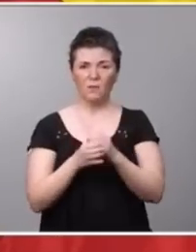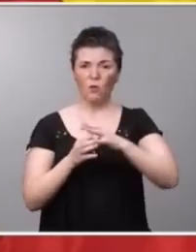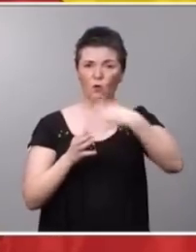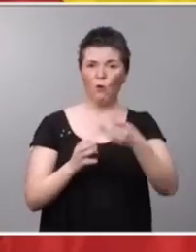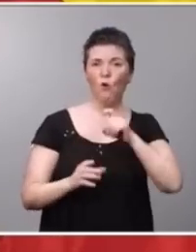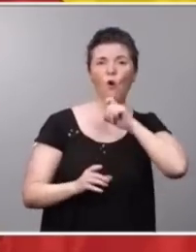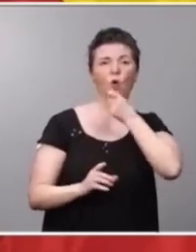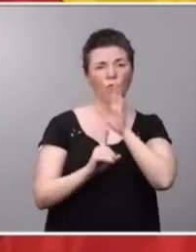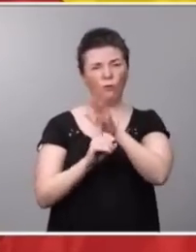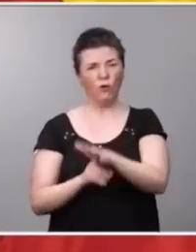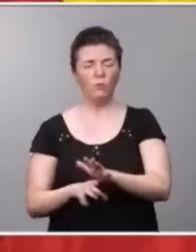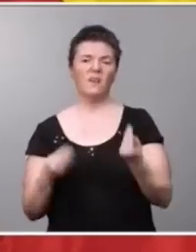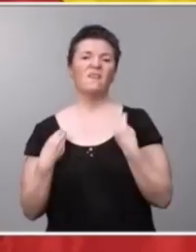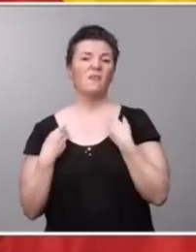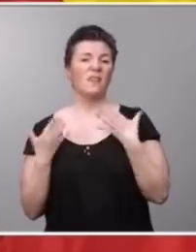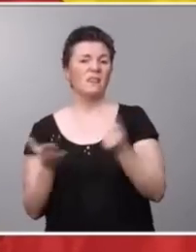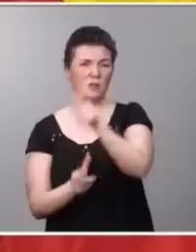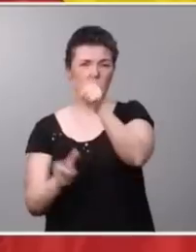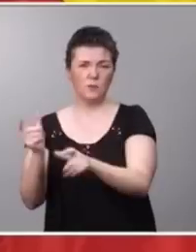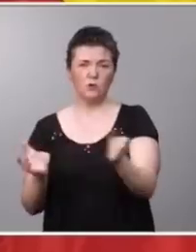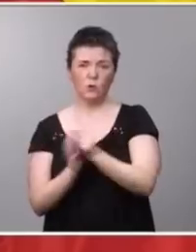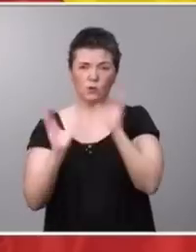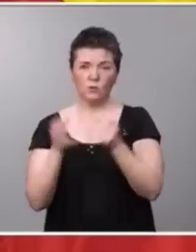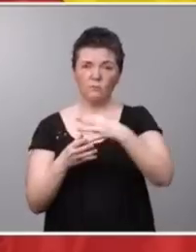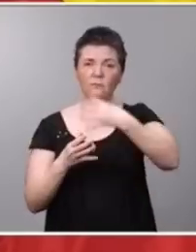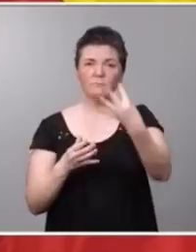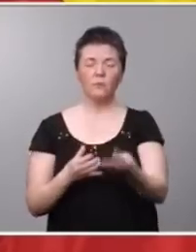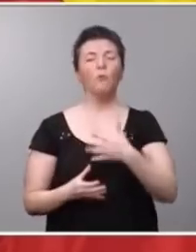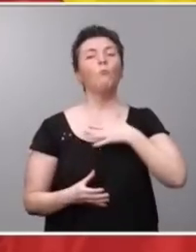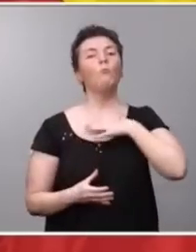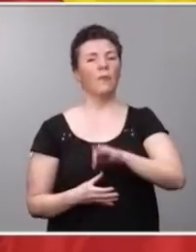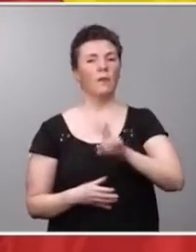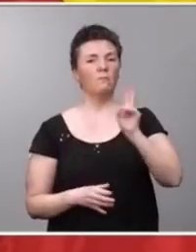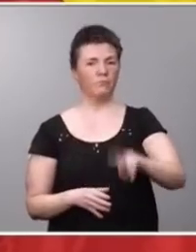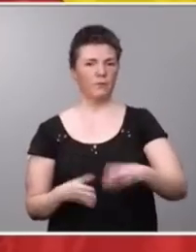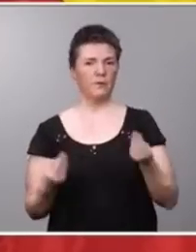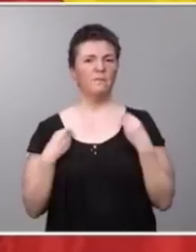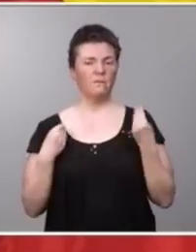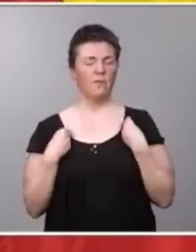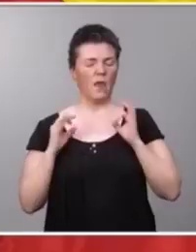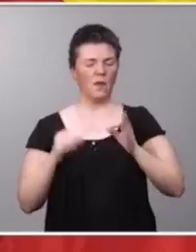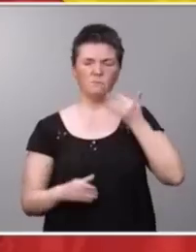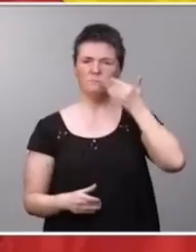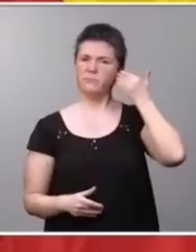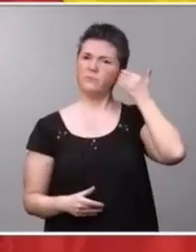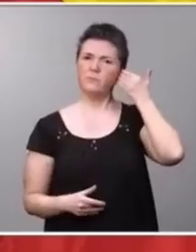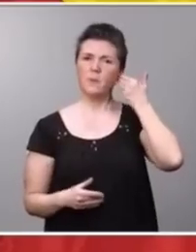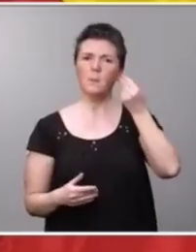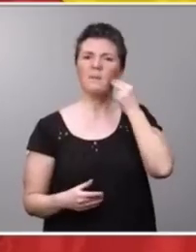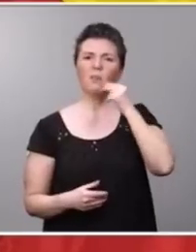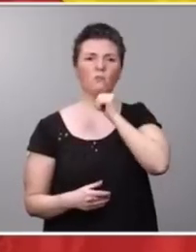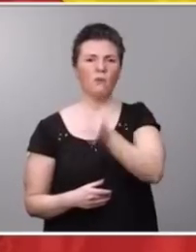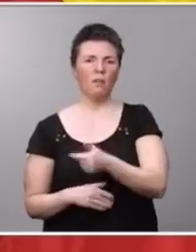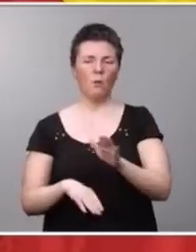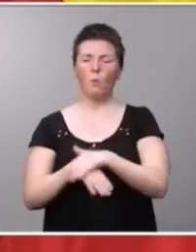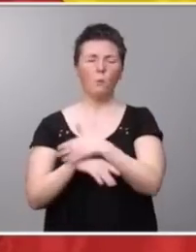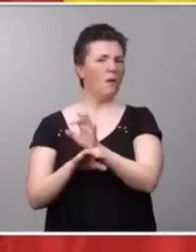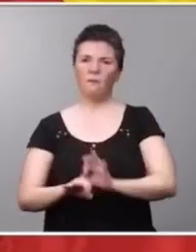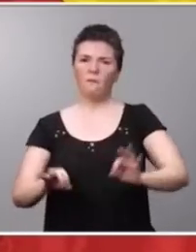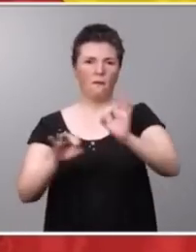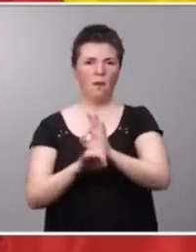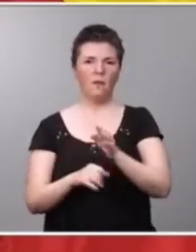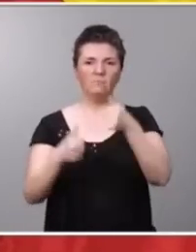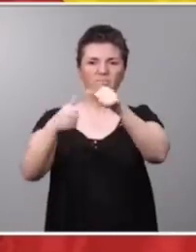las vidas de todas las personas LGTBI puedan ser vidas que se vivan con dignidad, sin miedo, sin culpa y sin ningún estigma.